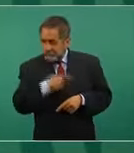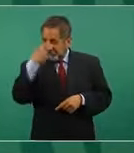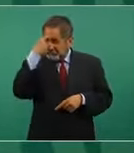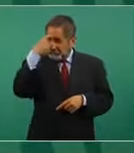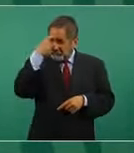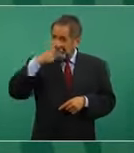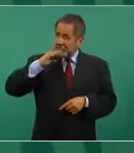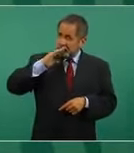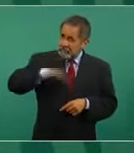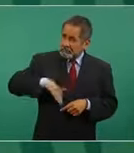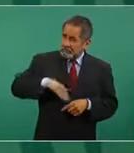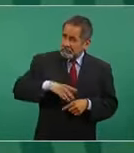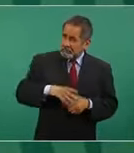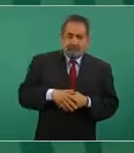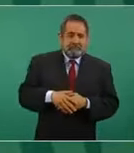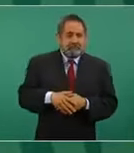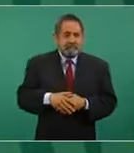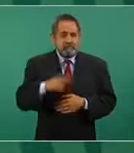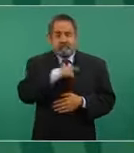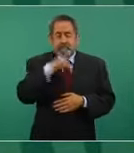Yo les aseguro que no.